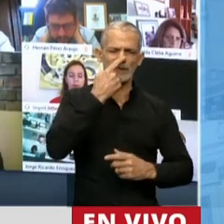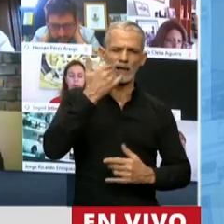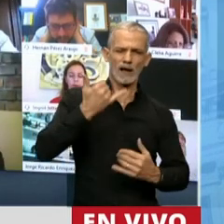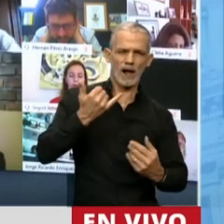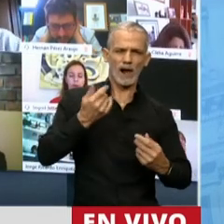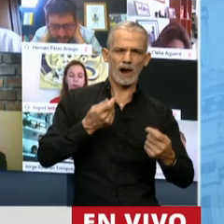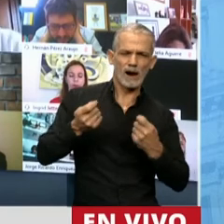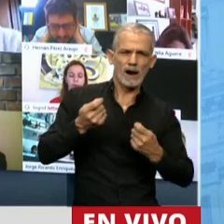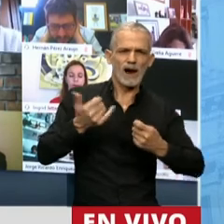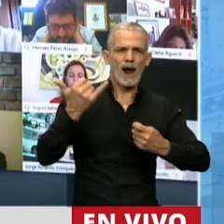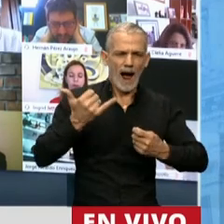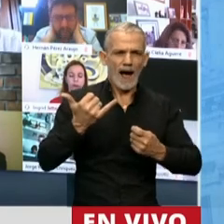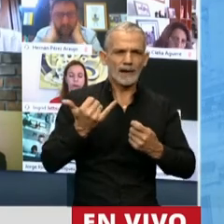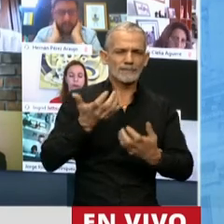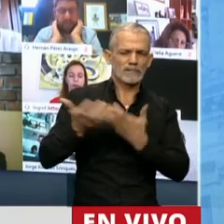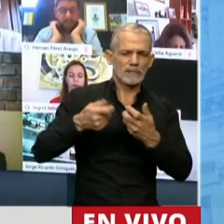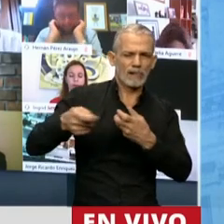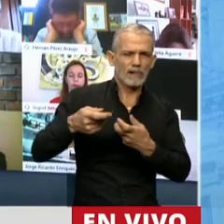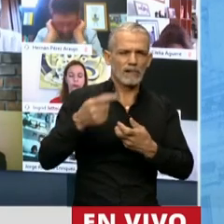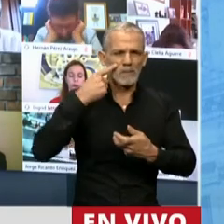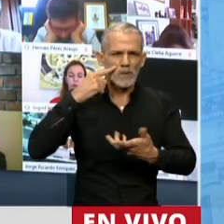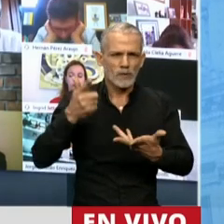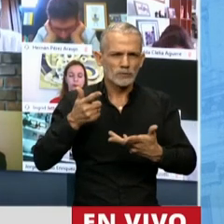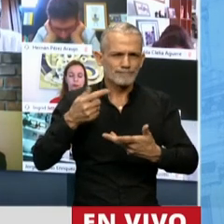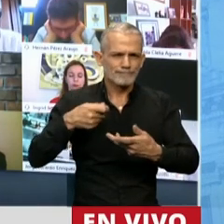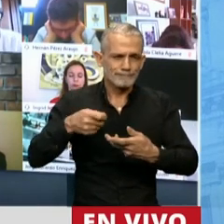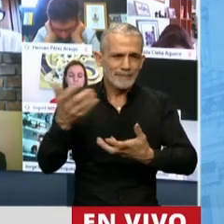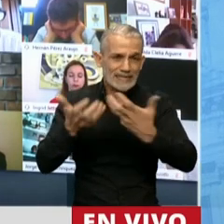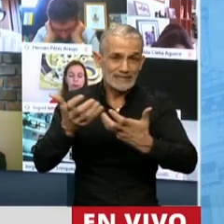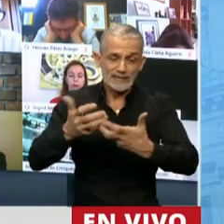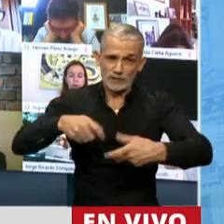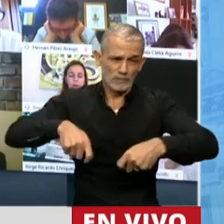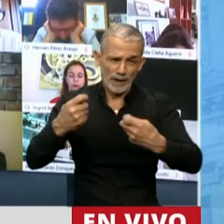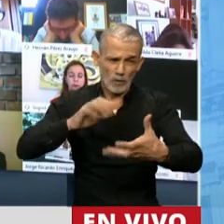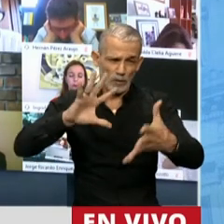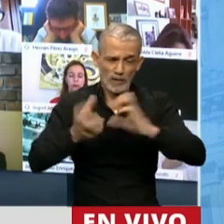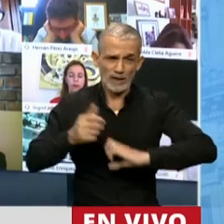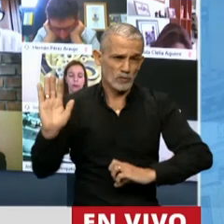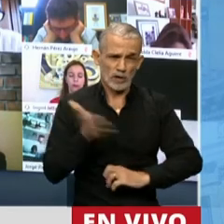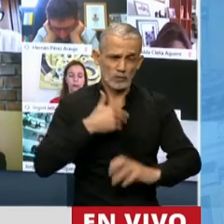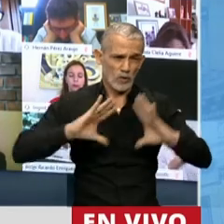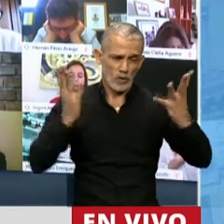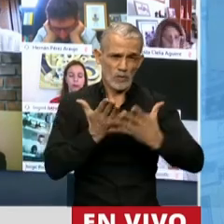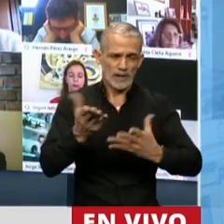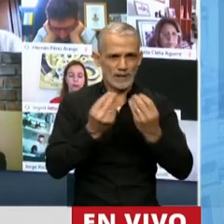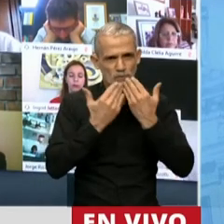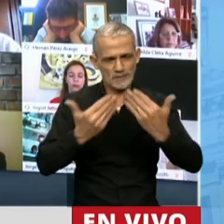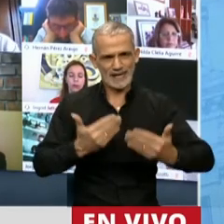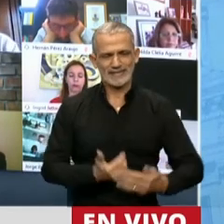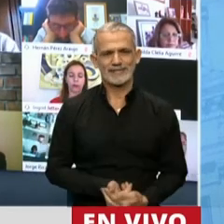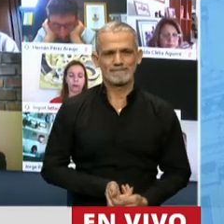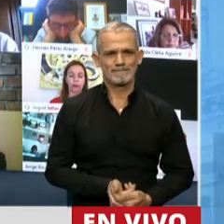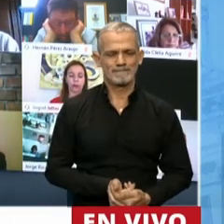llevan adelante estas maniobras que tantos daños nos hacen a toda la humanidad. Muchas gracias,